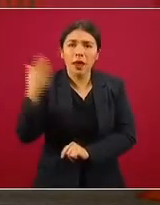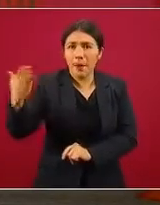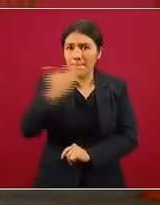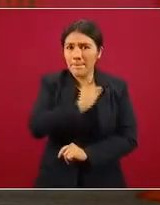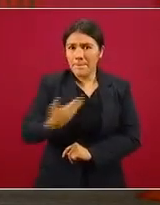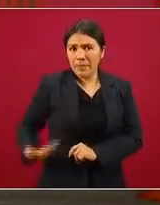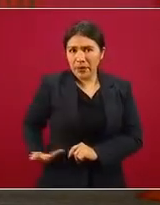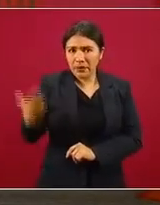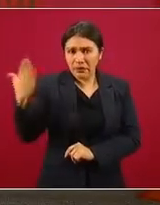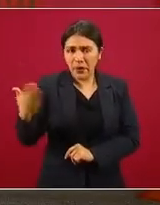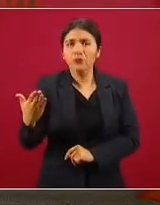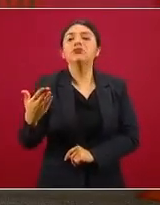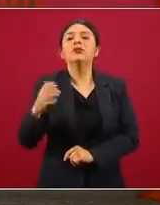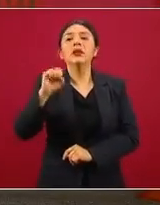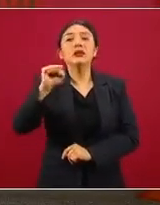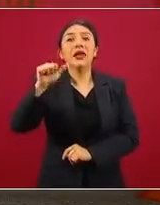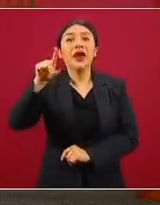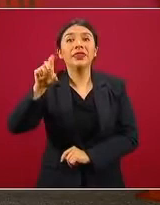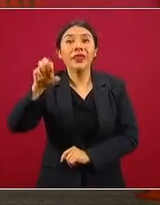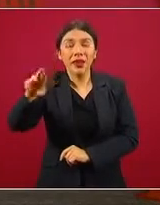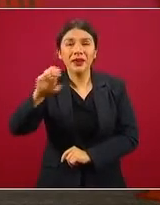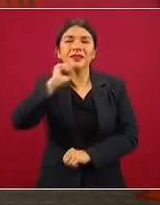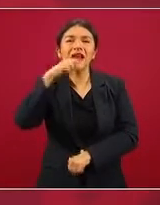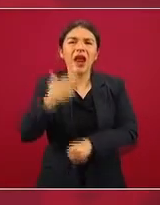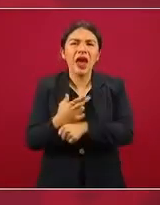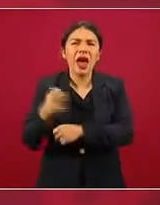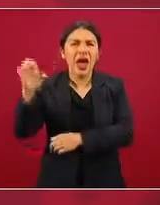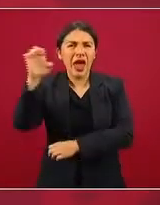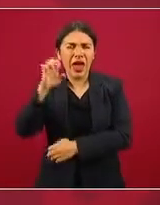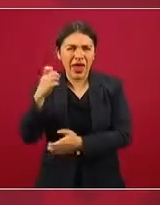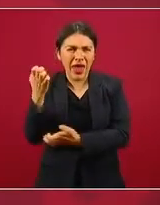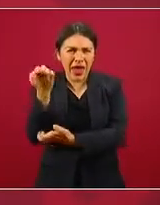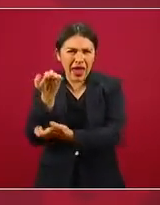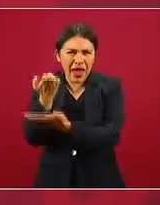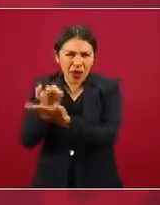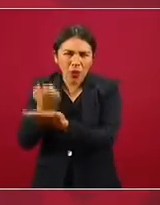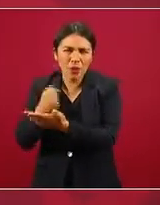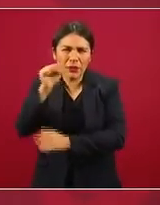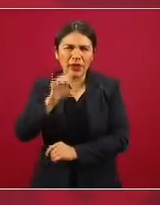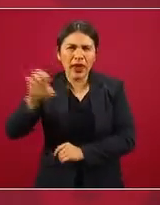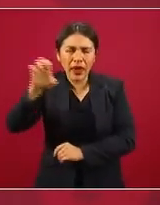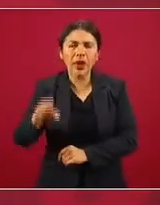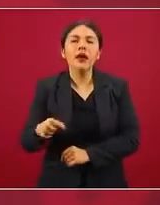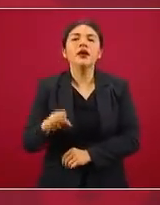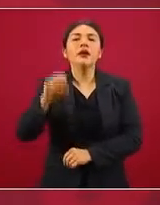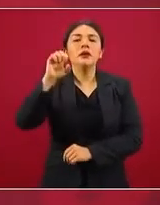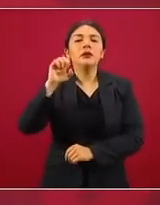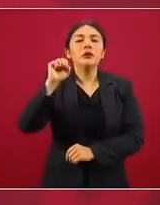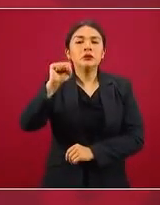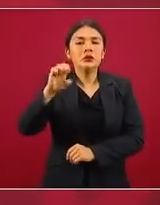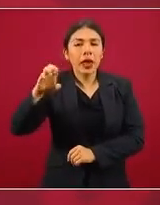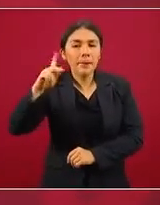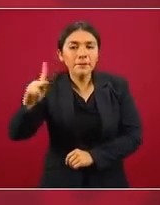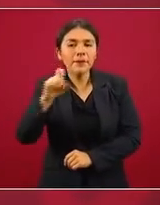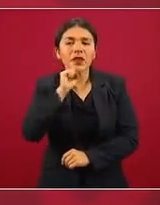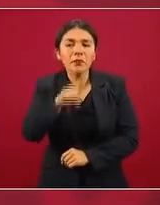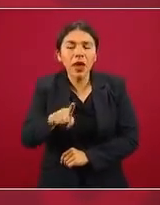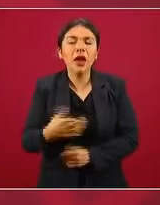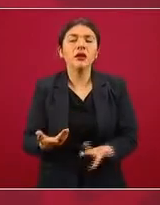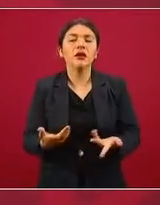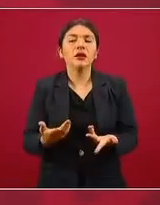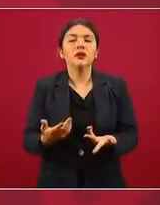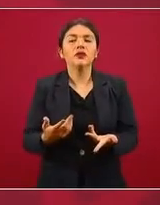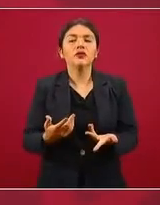señor presidente Sader, la Secretaría de Economía, la Secretaría de Educación Pública, la